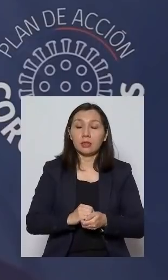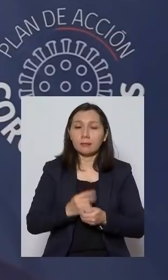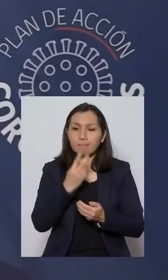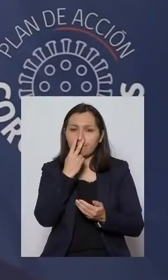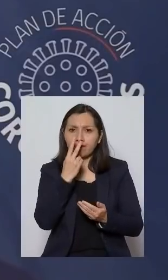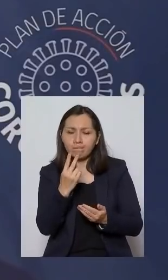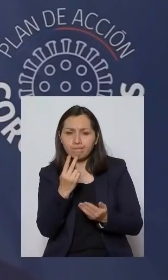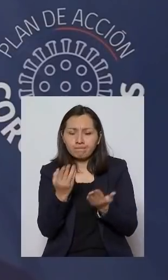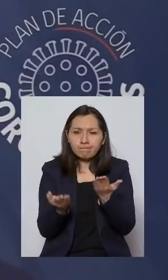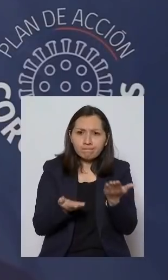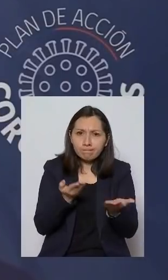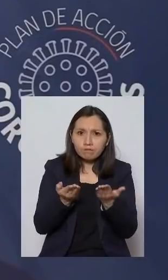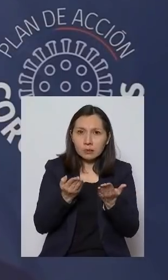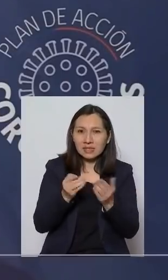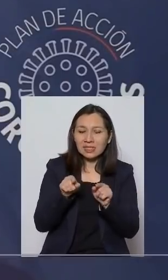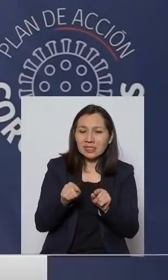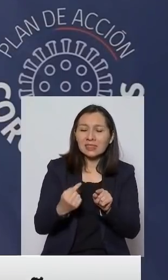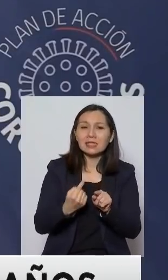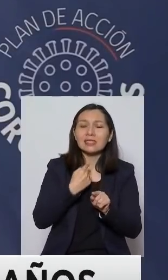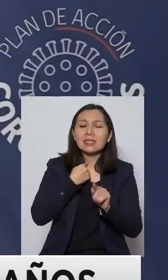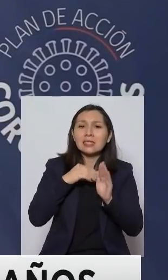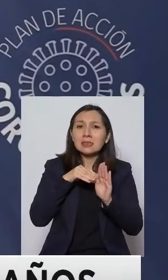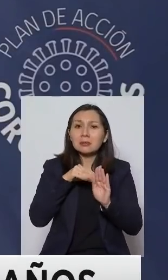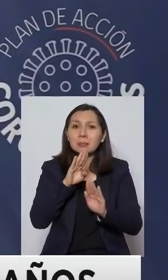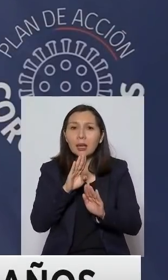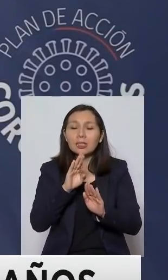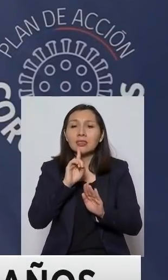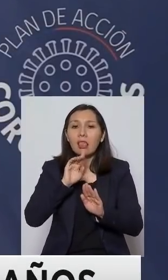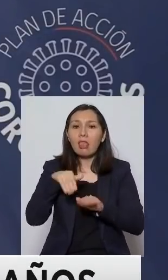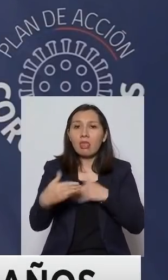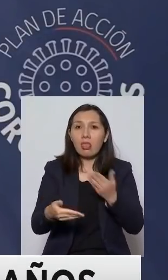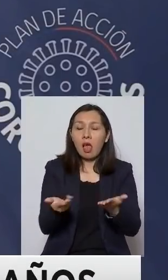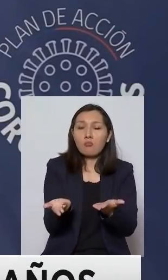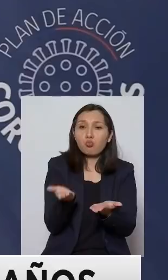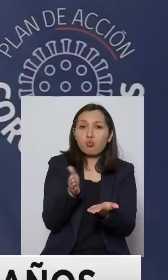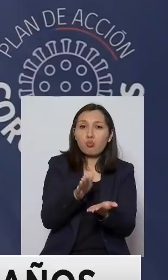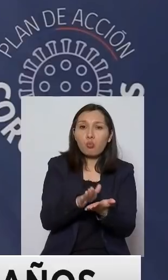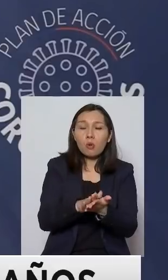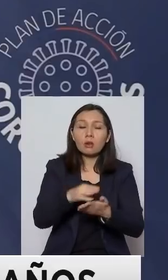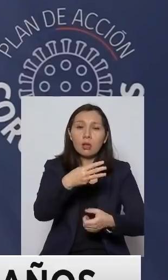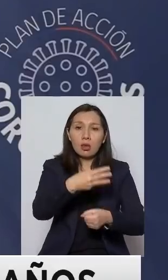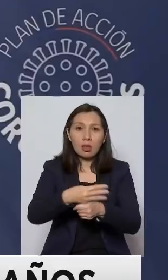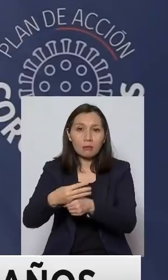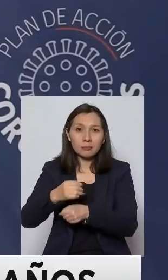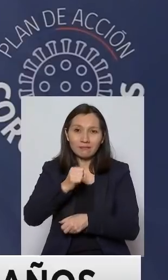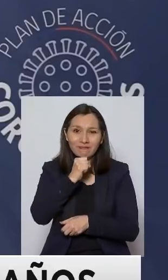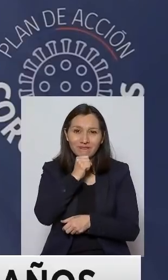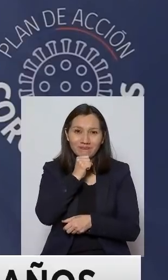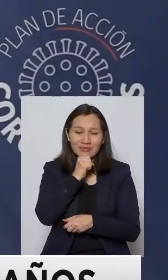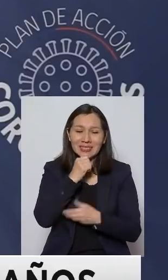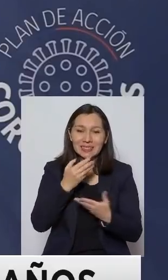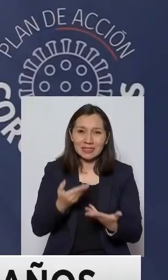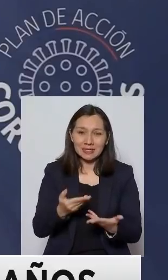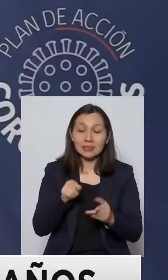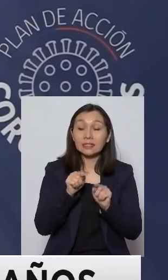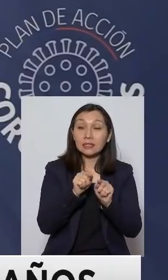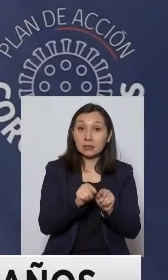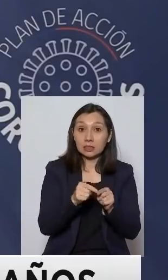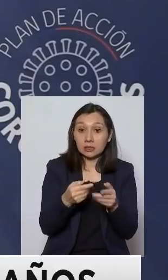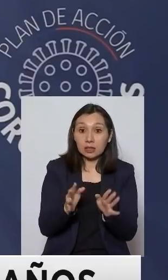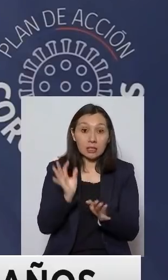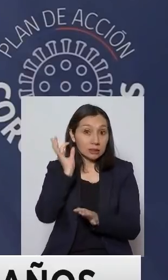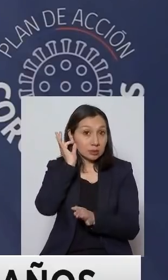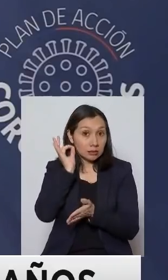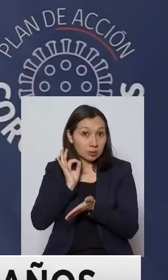paradigma de que esta afecta fundamentalmente y produce letalidad en los adultos mayores. Y como ella ha